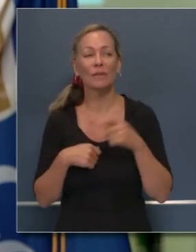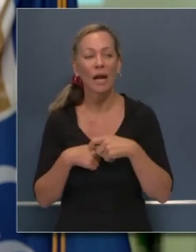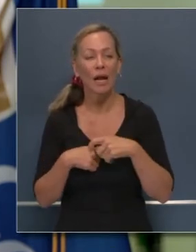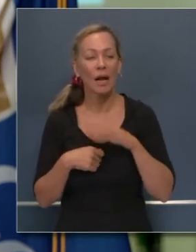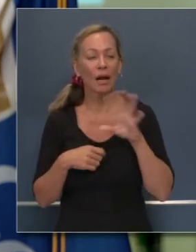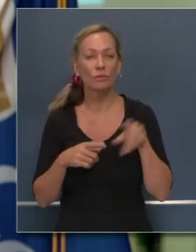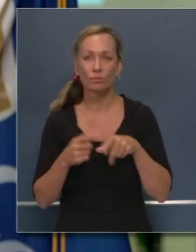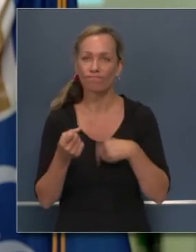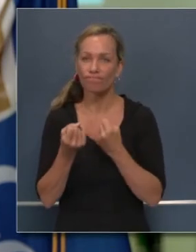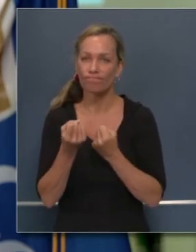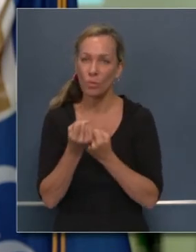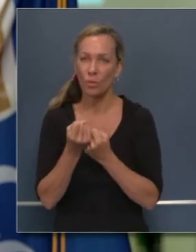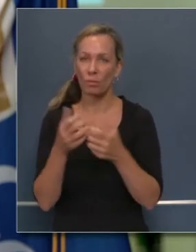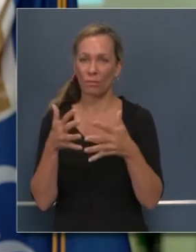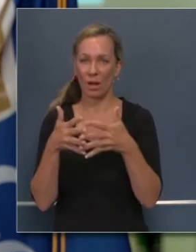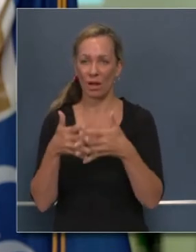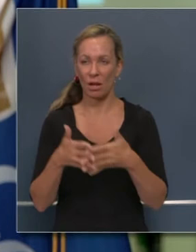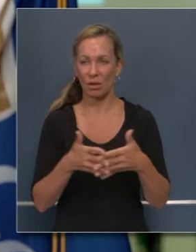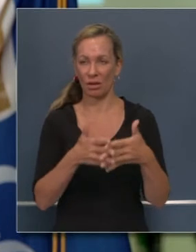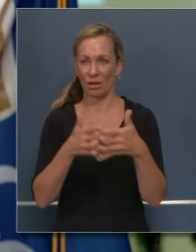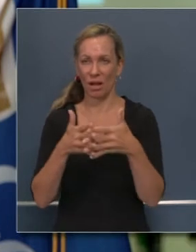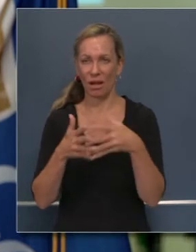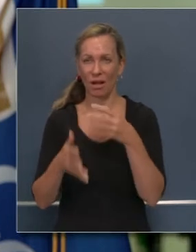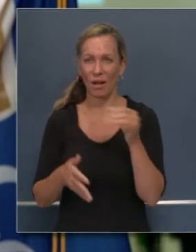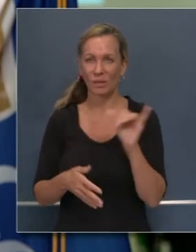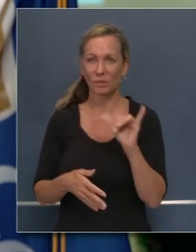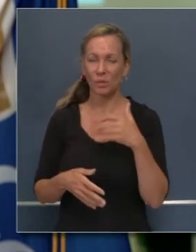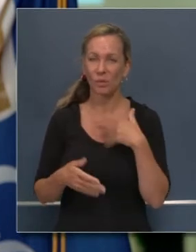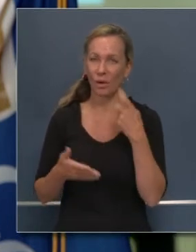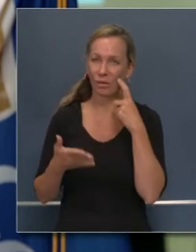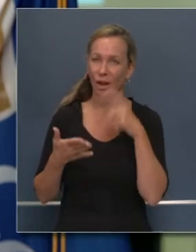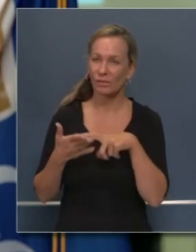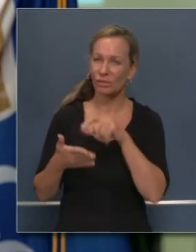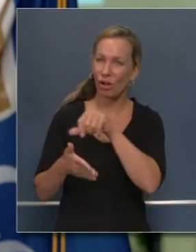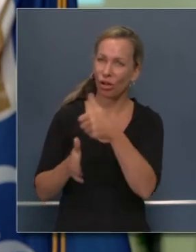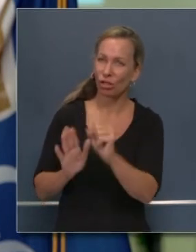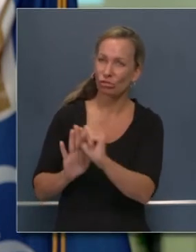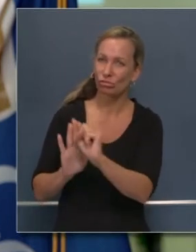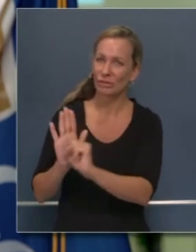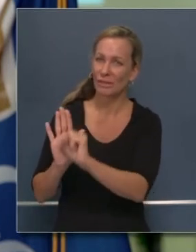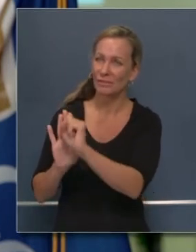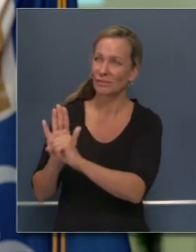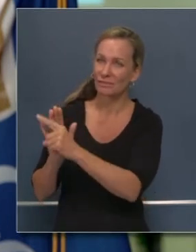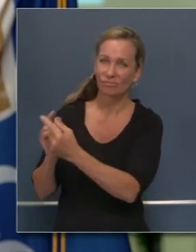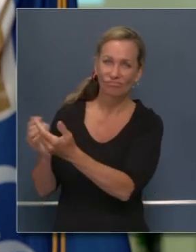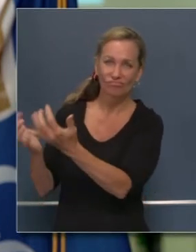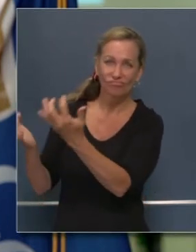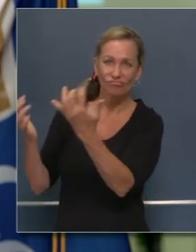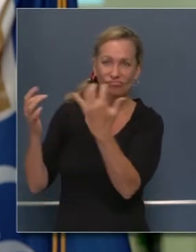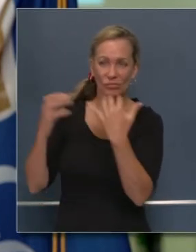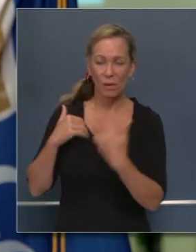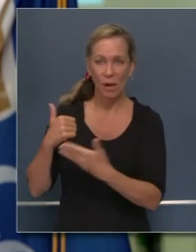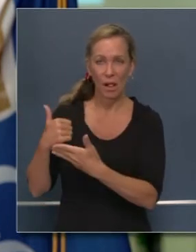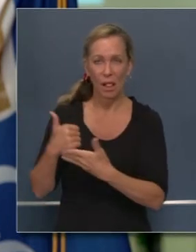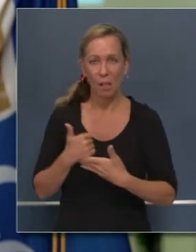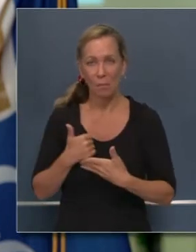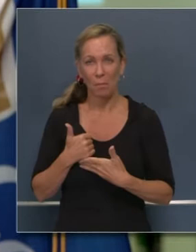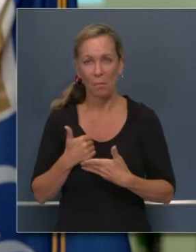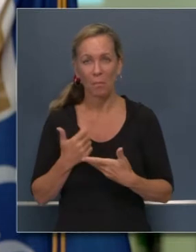el país con su corazón cuidando a los